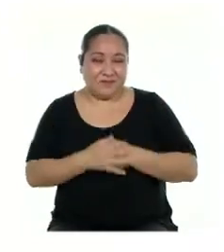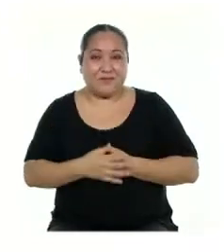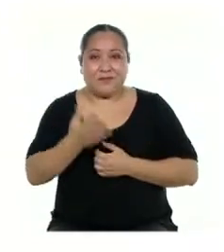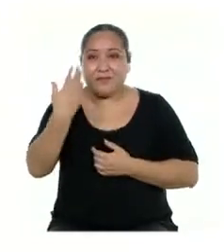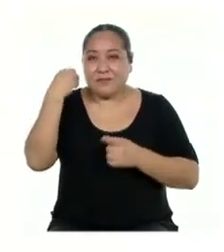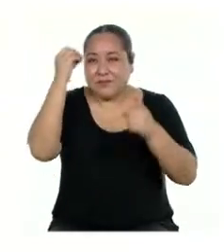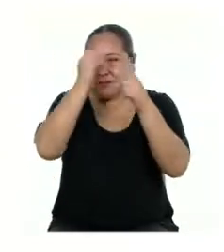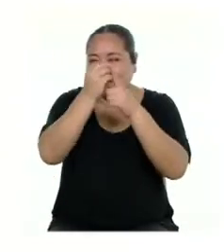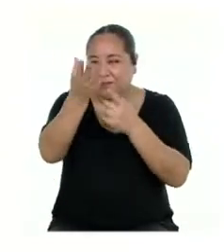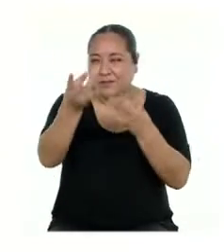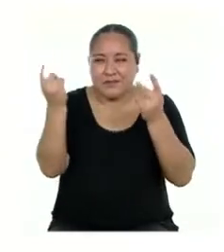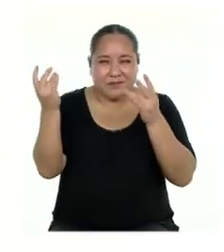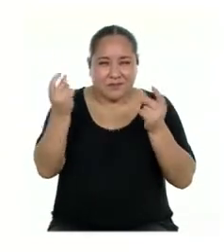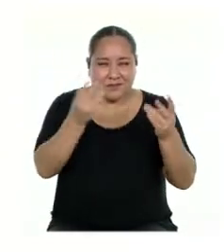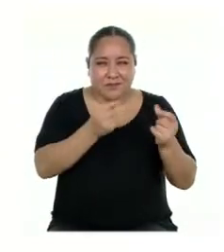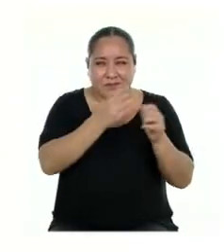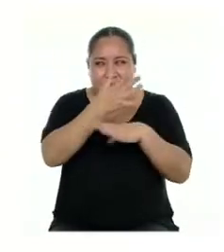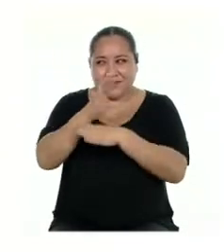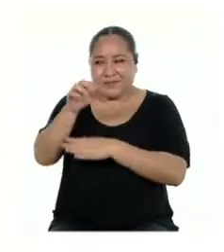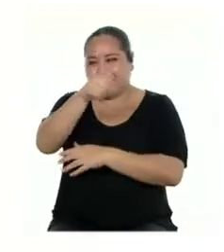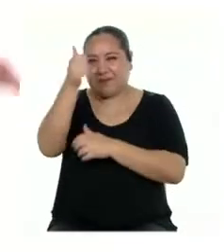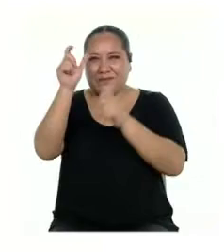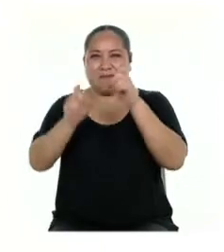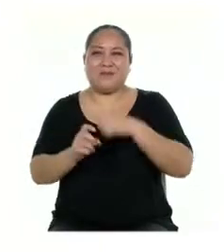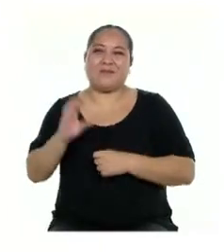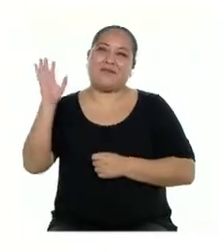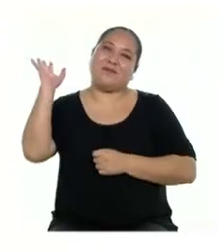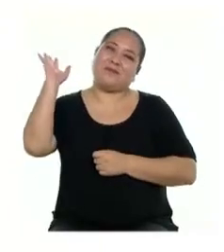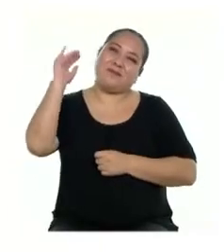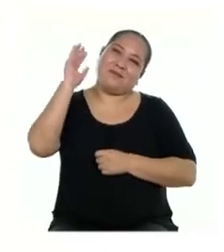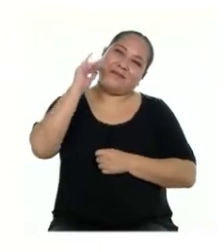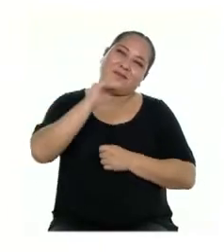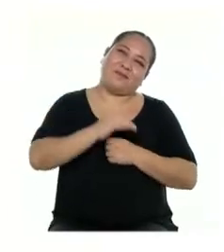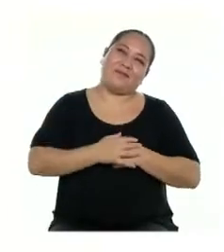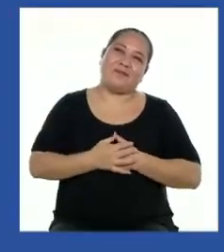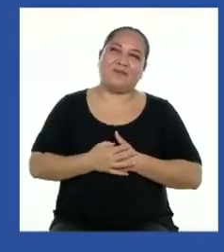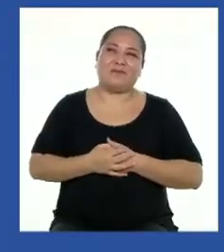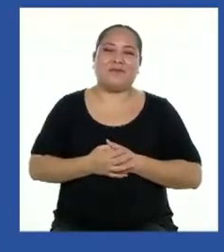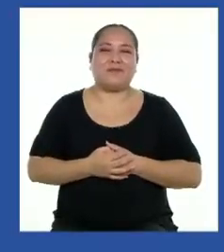los reto a hacerlo mucho más rápido y a compartirlo con alguien. Nos vemos.